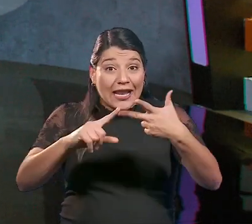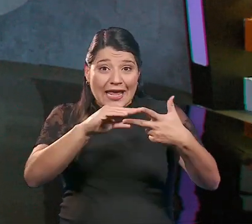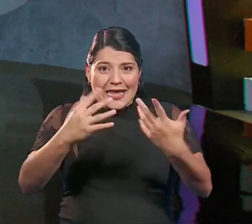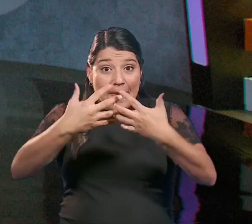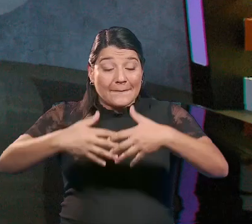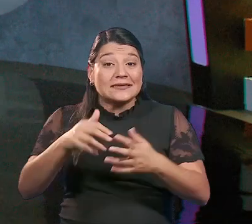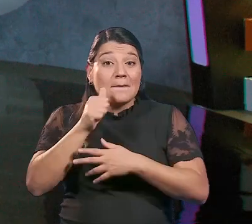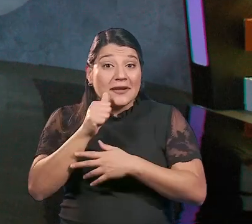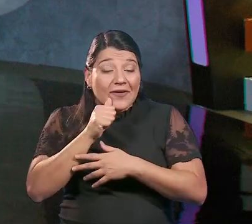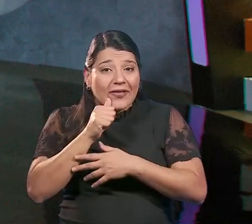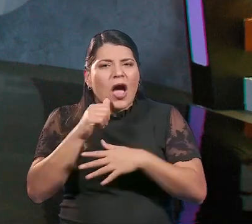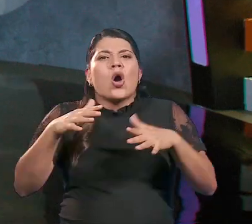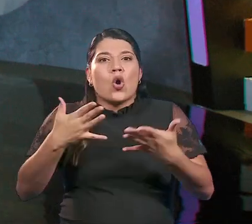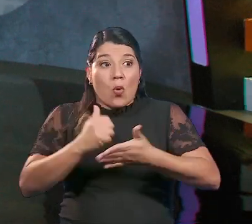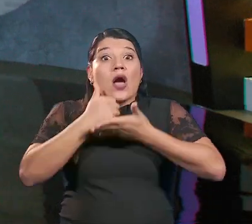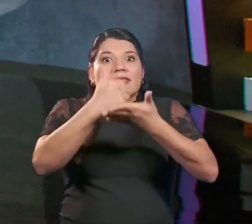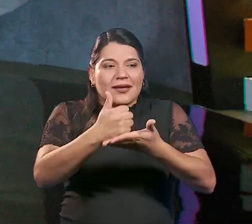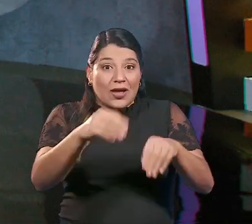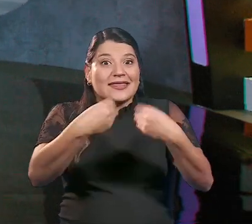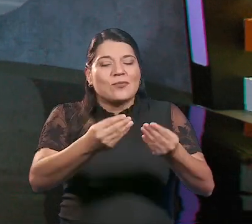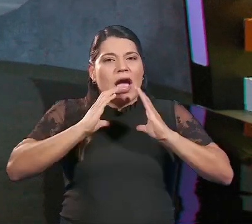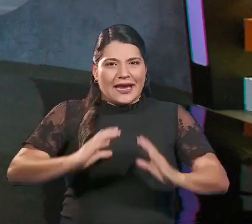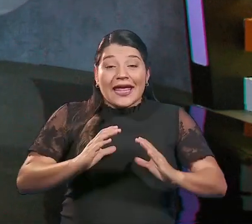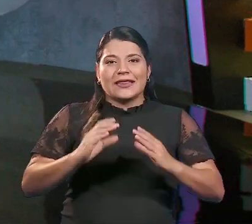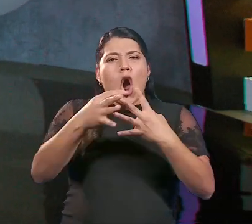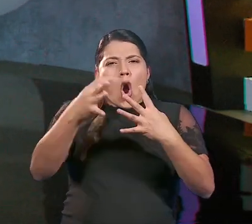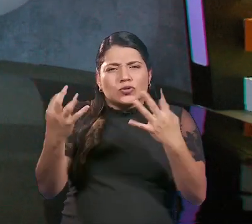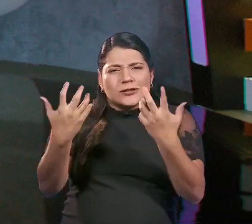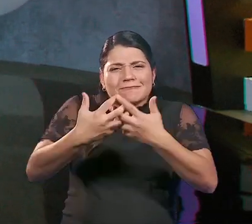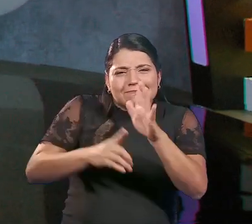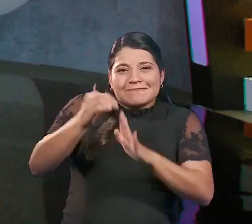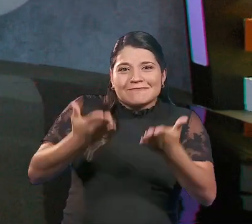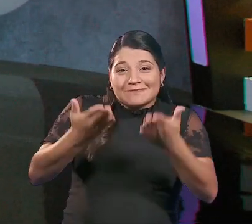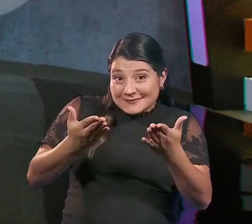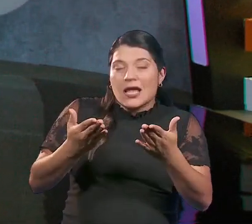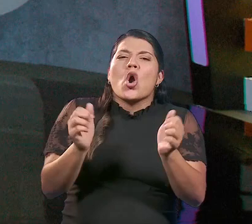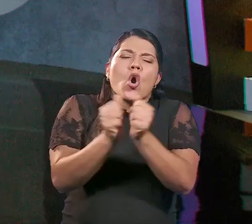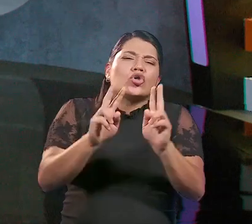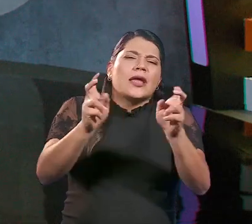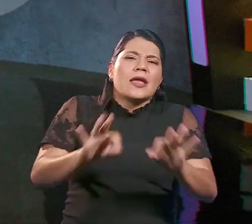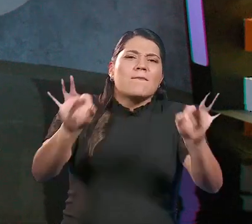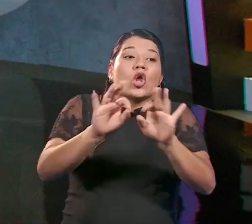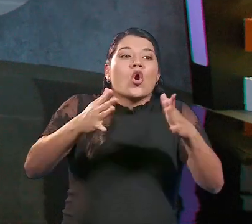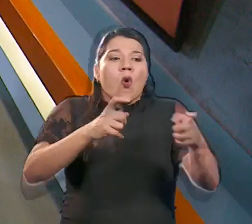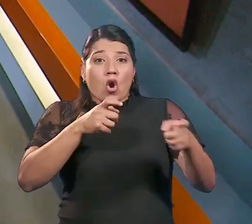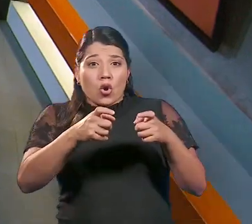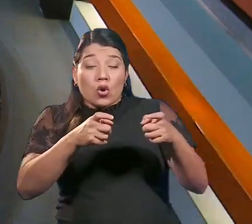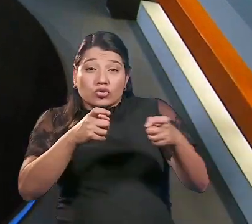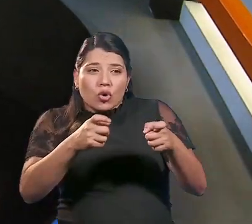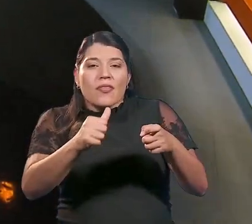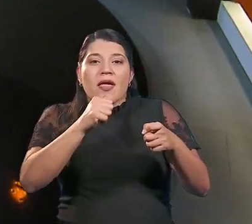y empresa privada, aportando a nuestros clientes soluciones sostenibles relacionadas con temas tan relevantes como